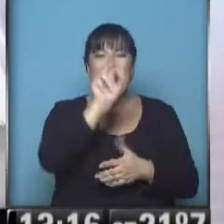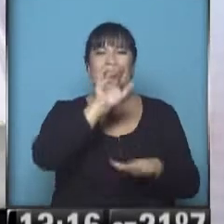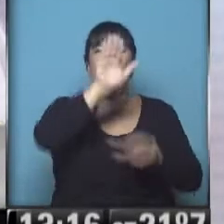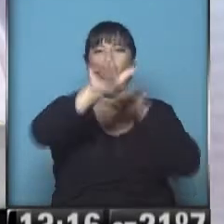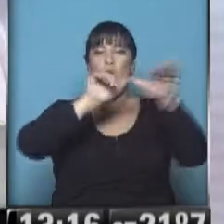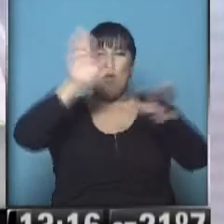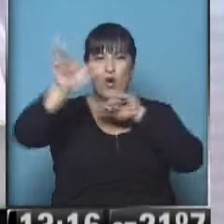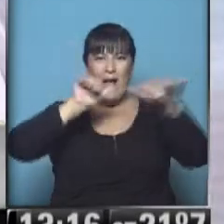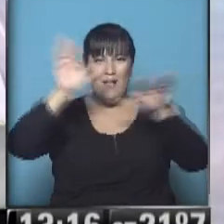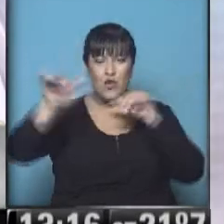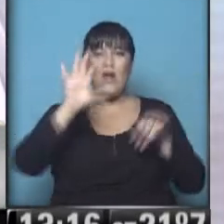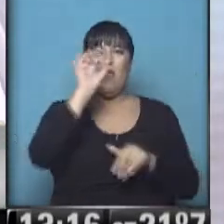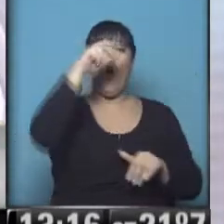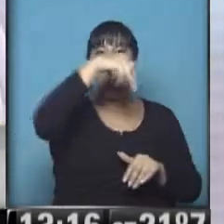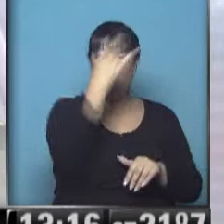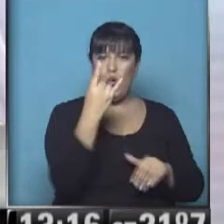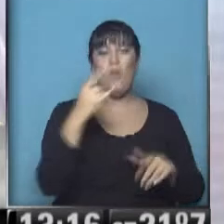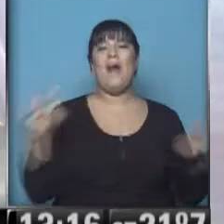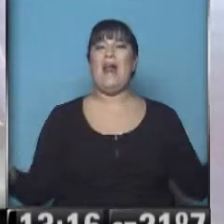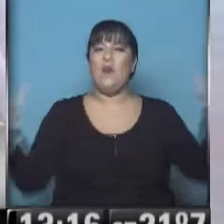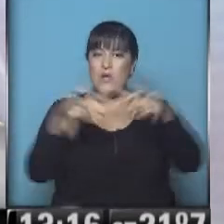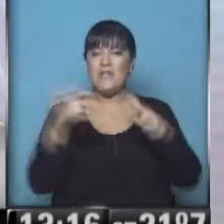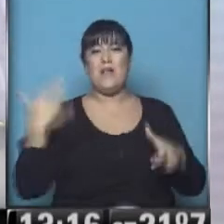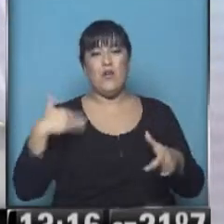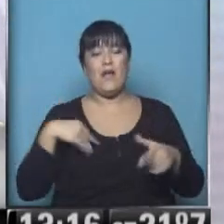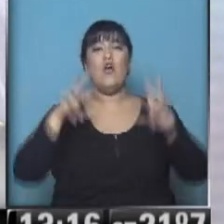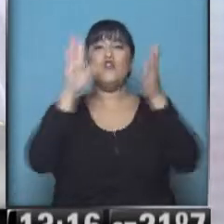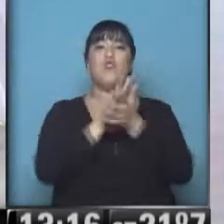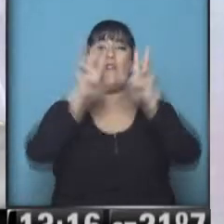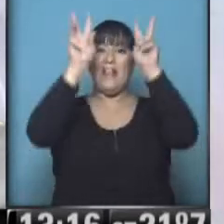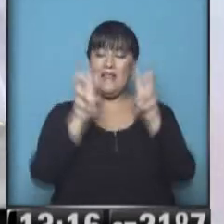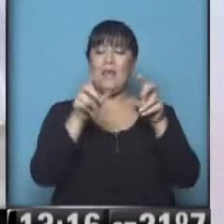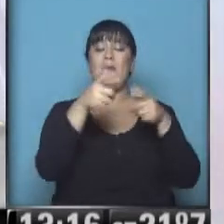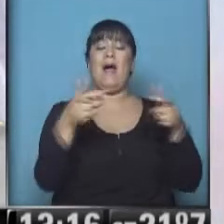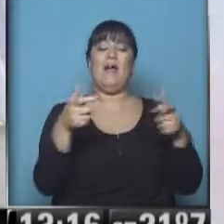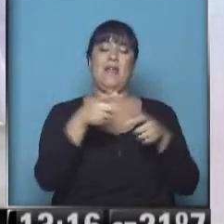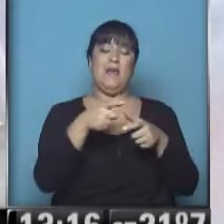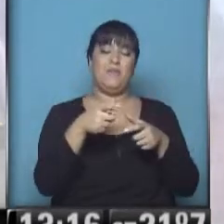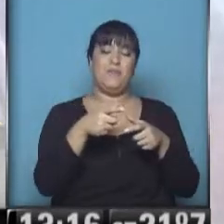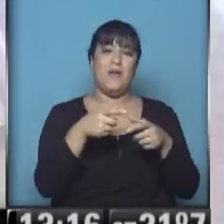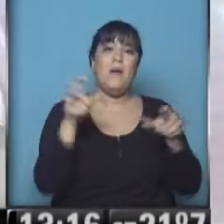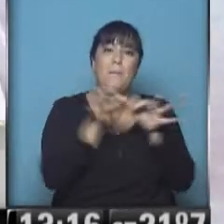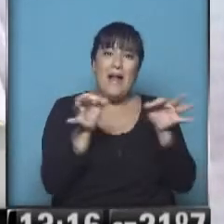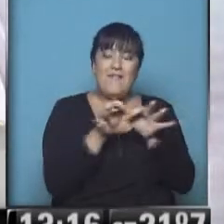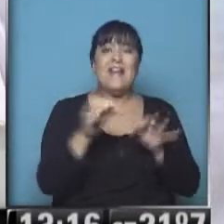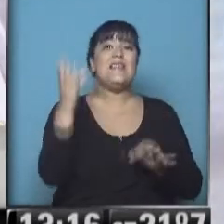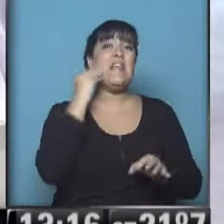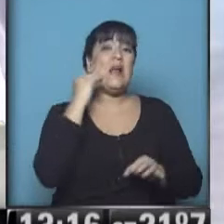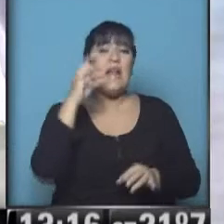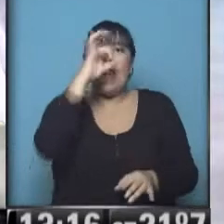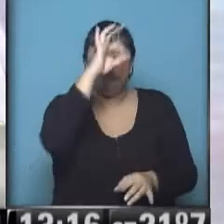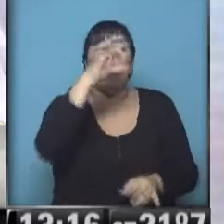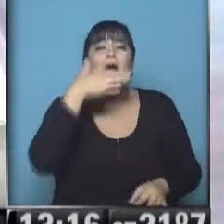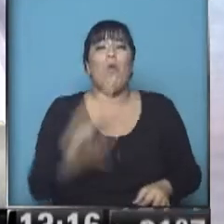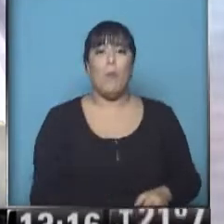que insta a Naciones Unidas a reunirse con la Argentina por el tema Malvinas e Inglaterra nunca cumplió. Bueno, hasta ahora la verdad eso no ha